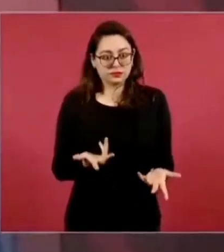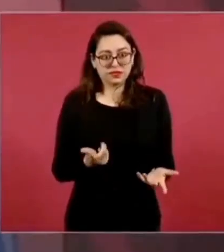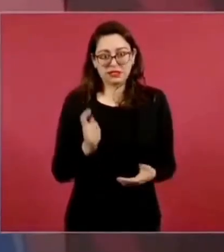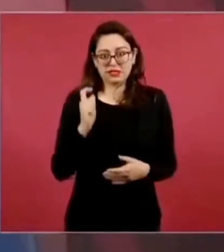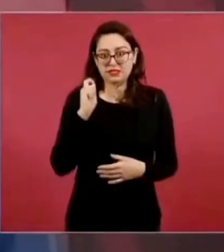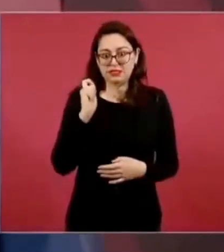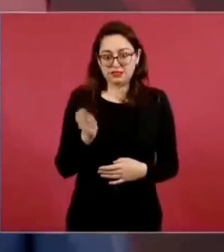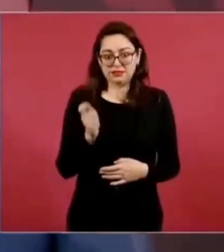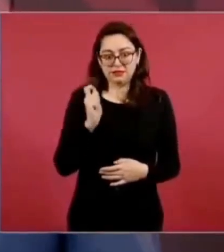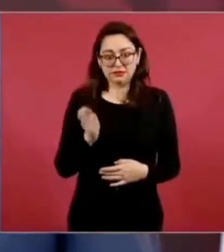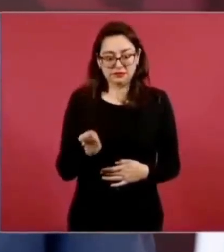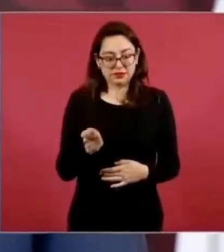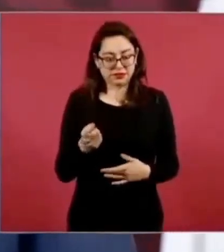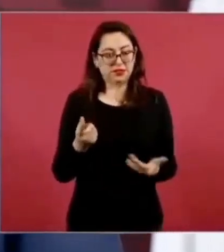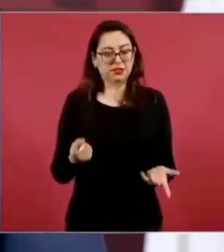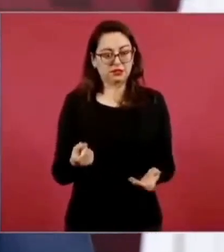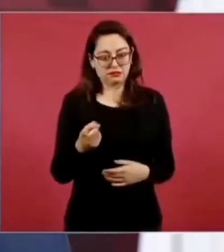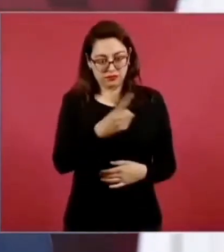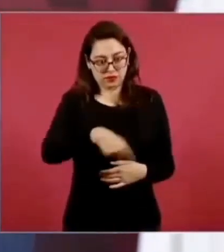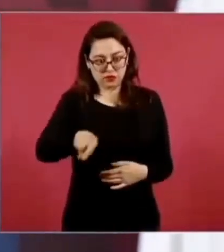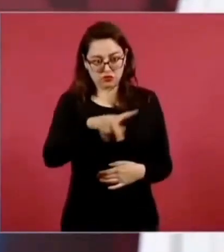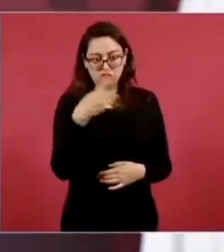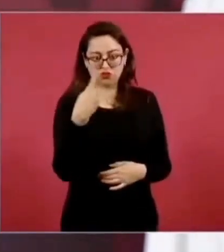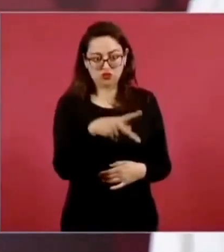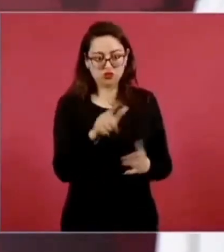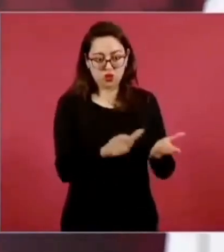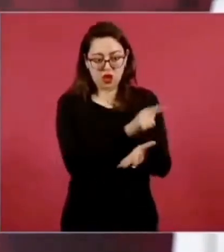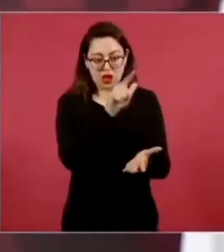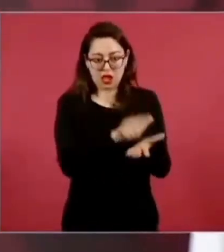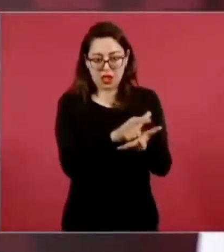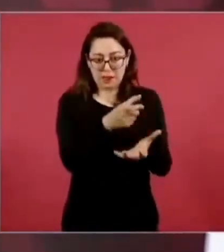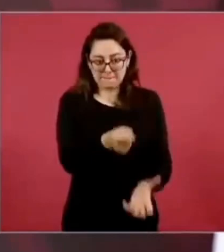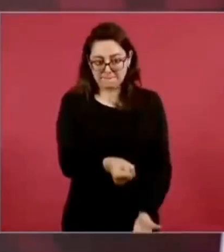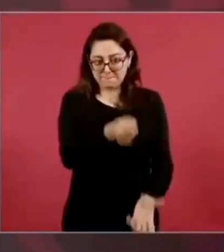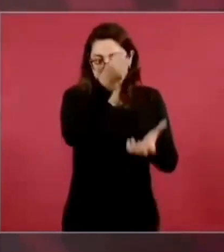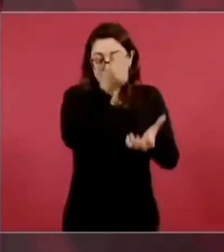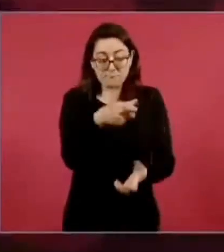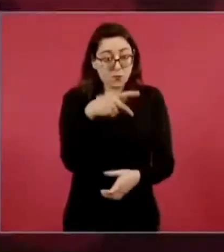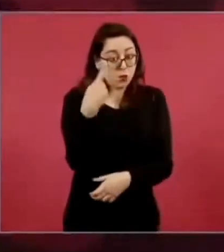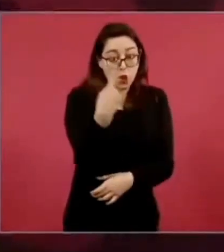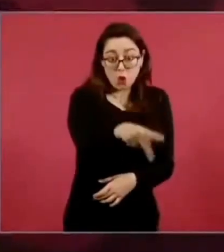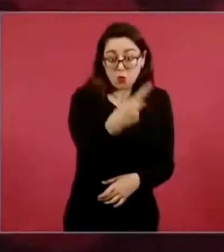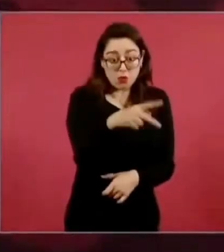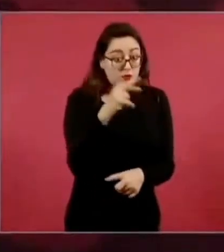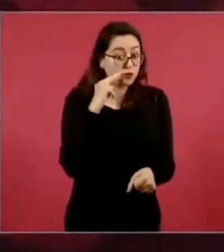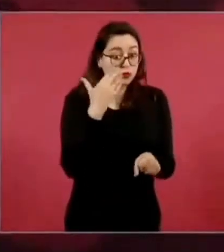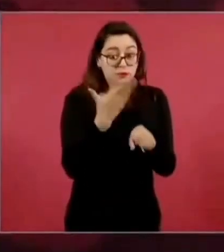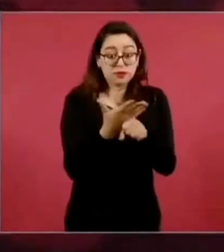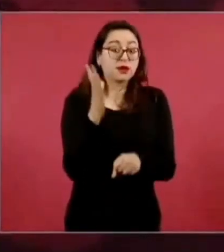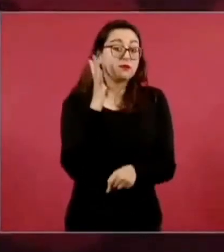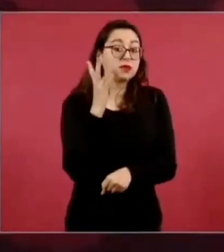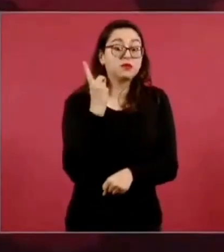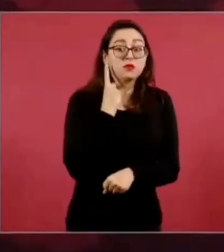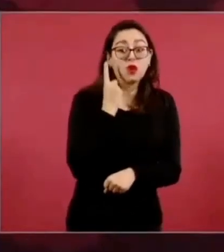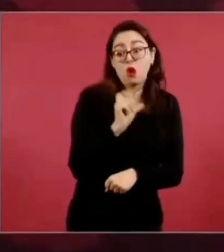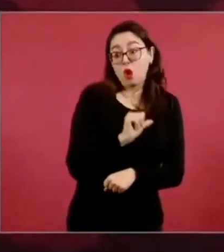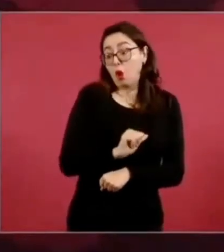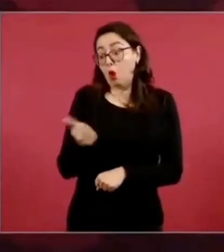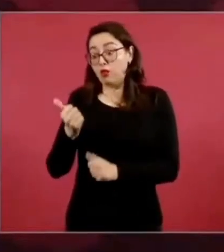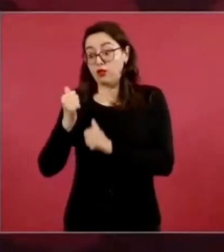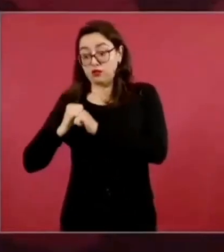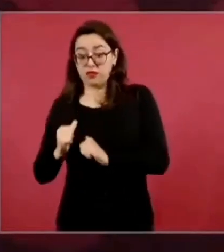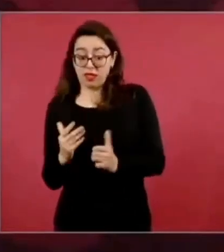que aprueba el presupuesto es su facultad exclusiva de la Cámara de Diputados aprobar el